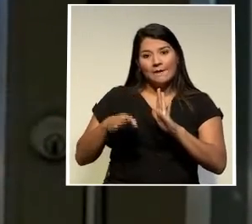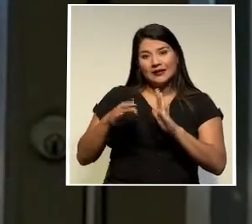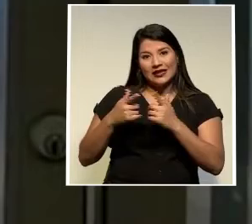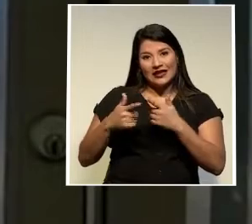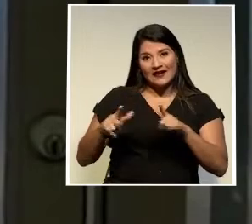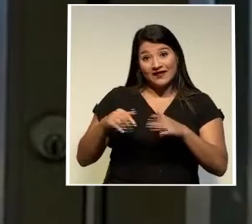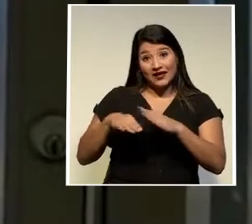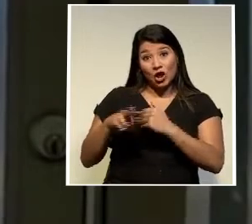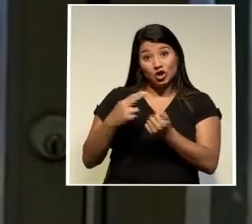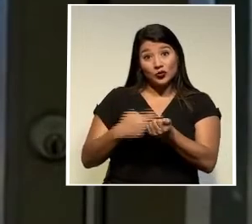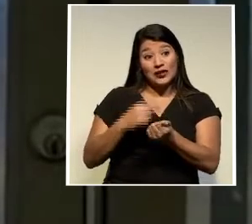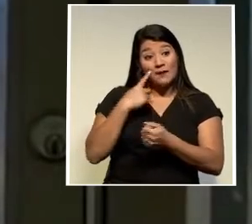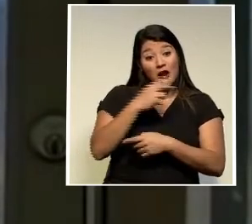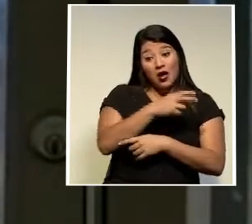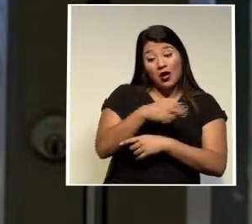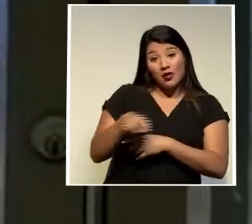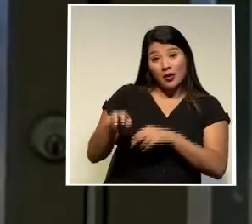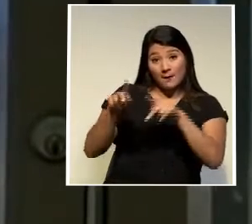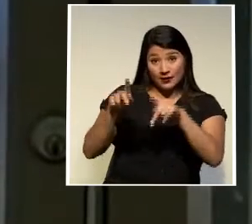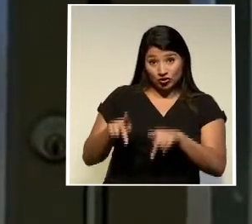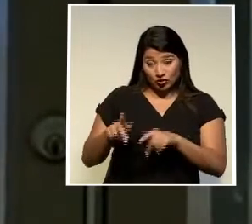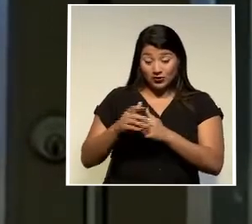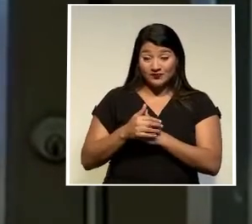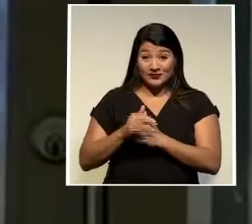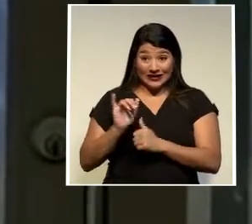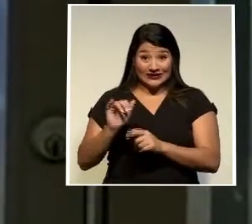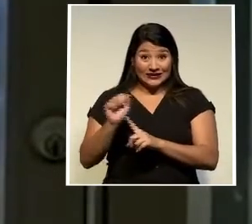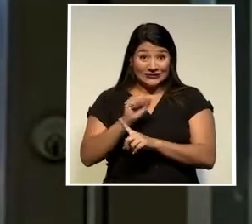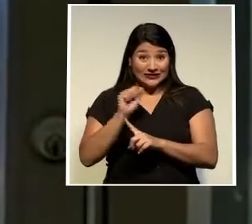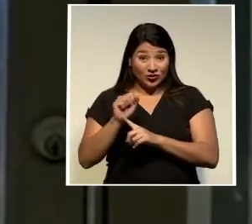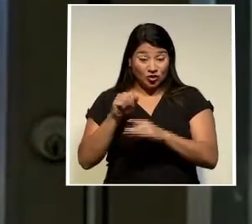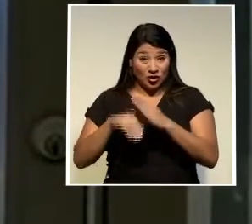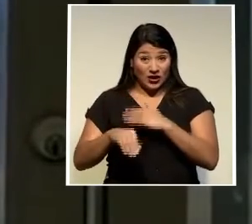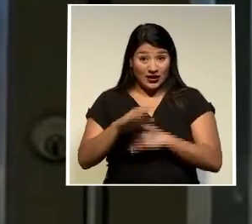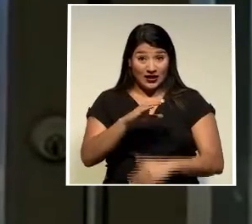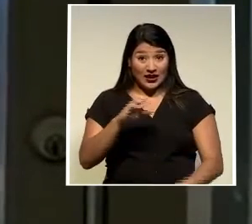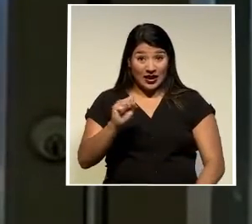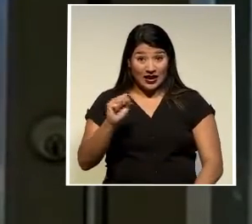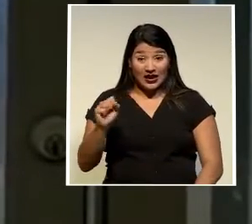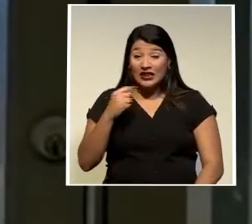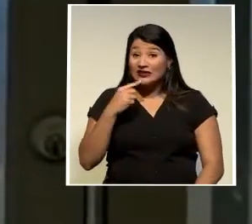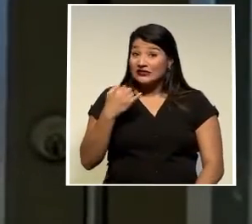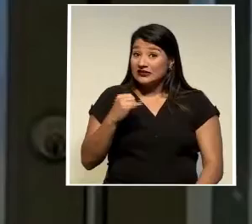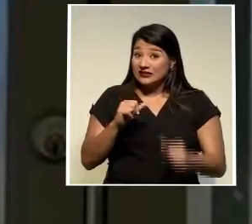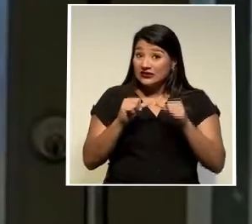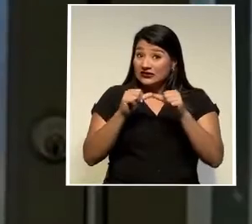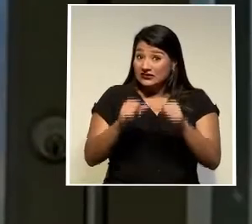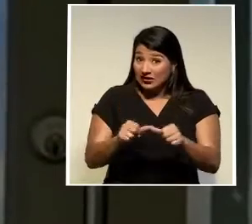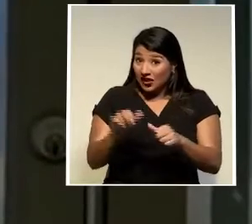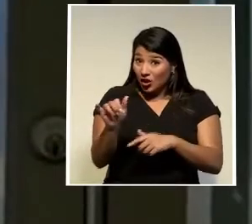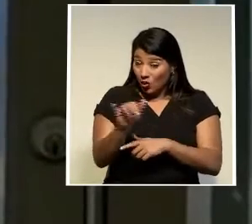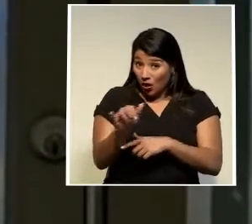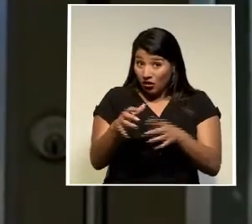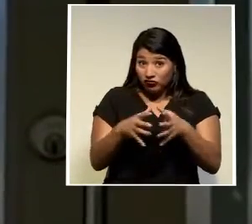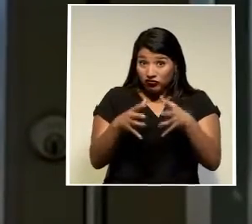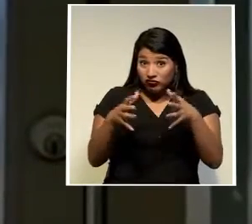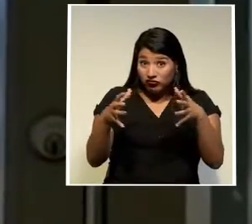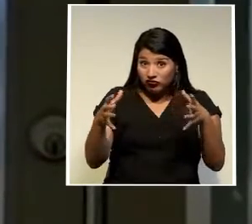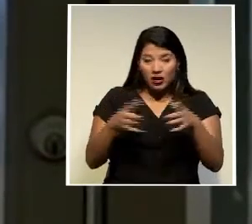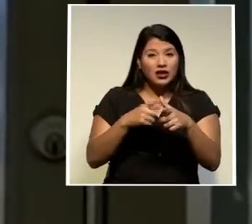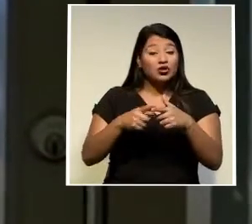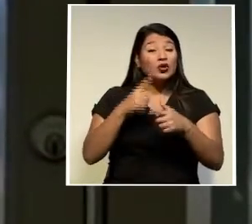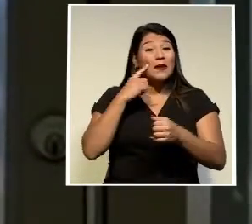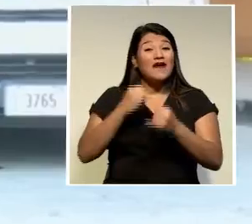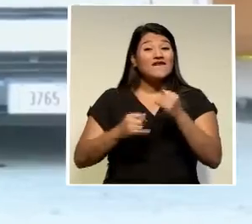las proyecciones de la sala de situación de la caja de seguro social reflejan que de mantenerse el comportamiento actual al finalizar el mes de